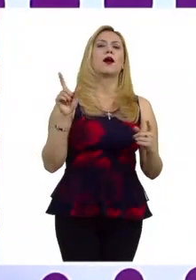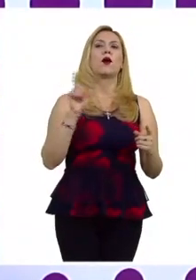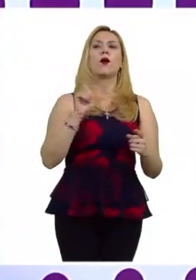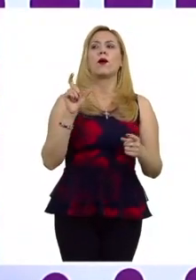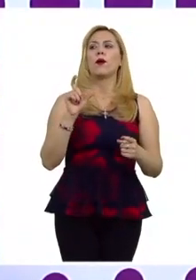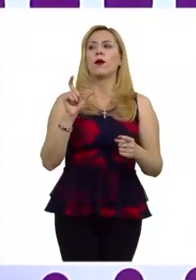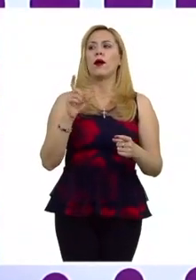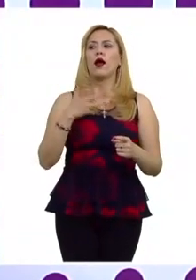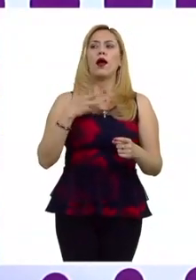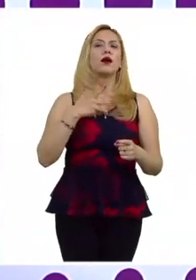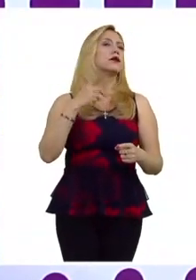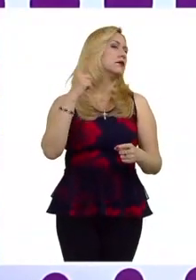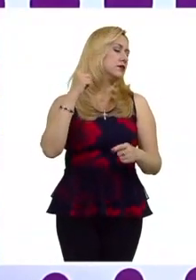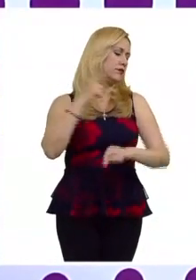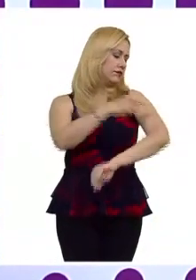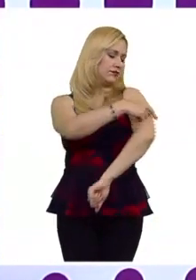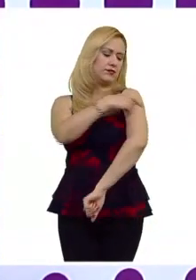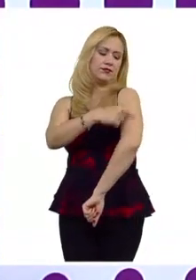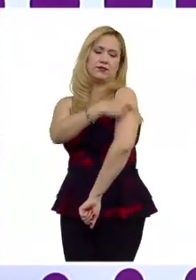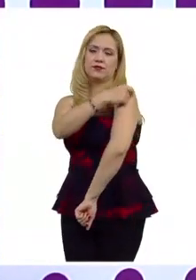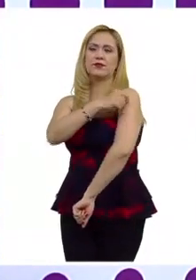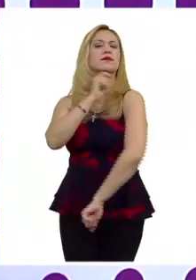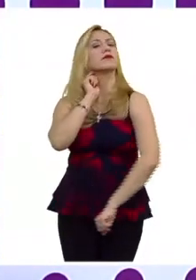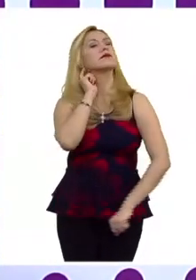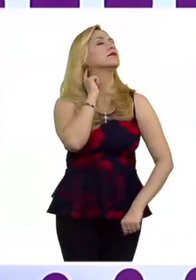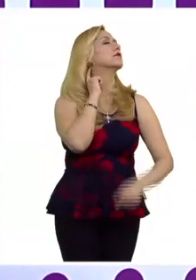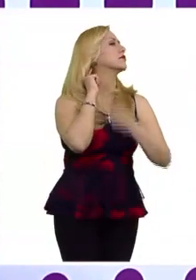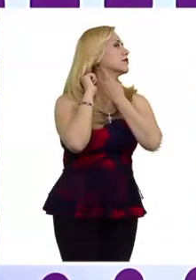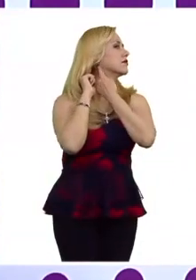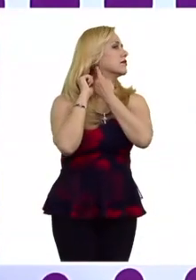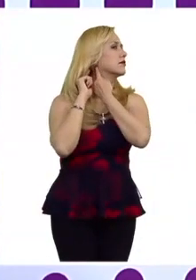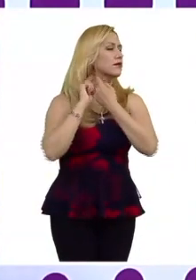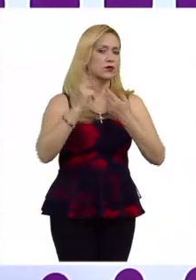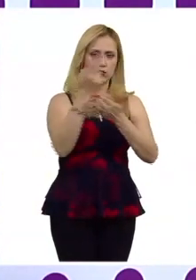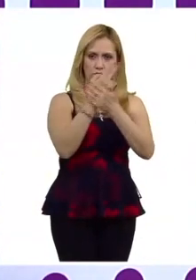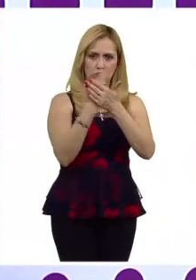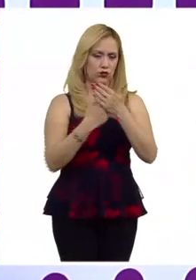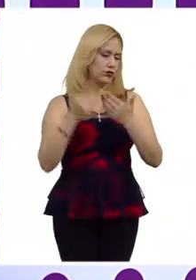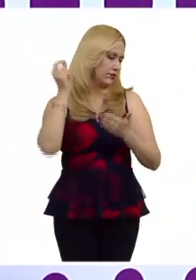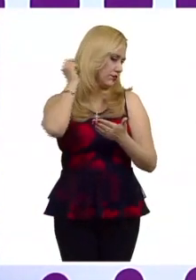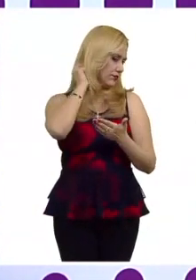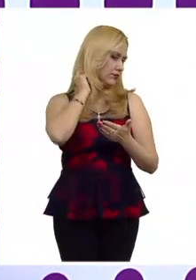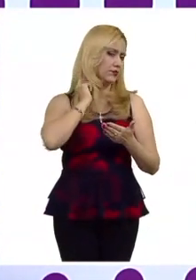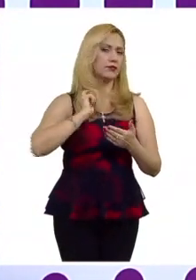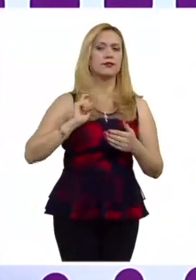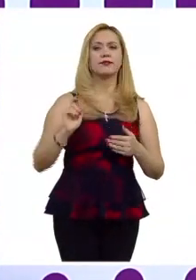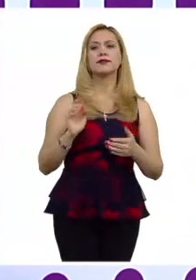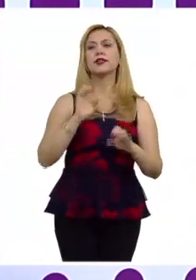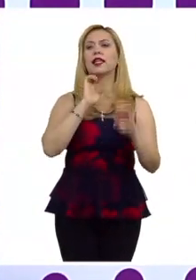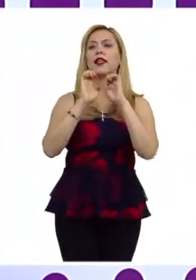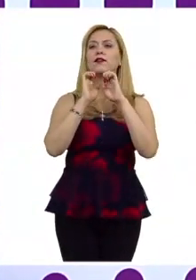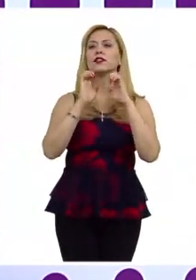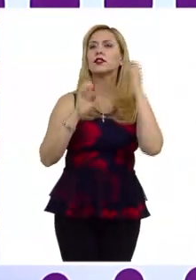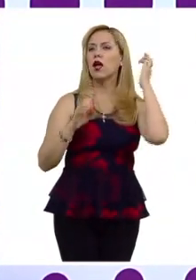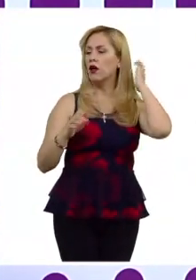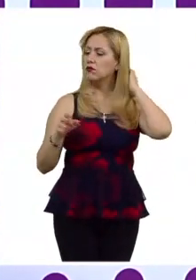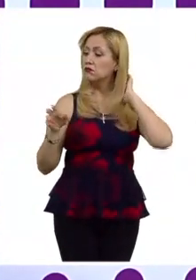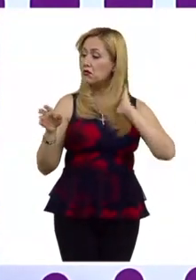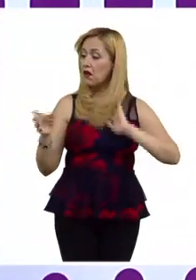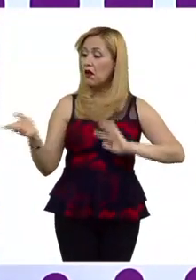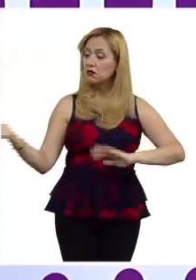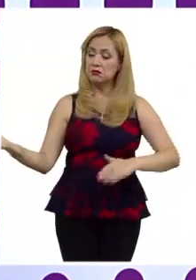tenía un tatuaje de una suástica atrás del oído entonces aparentemente en su entrevista nadie detectó esto